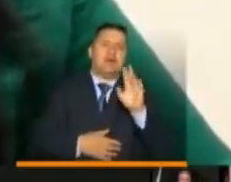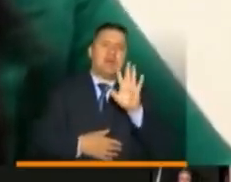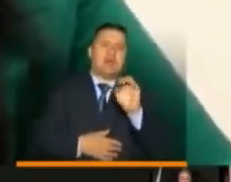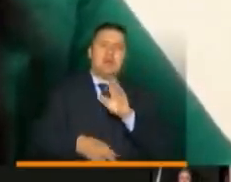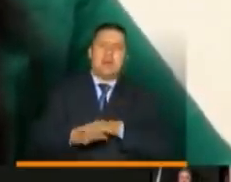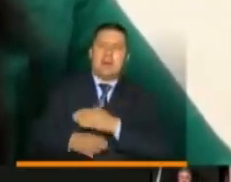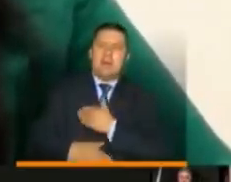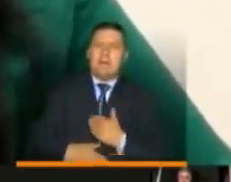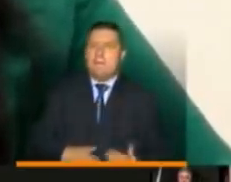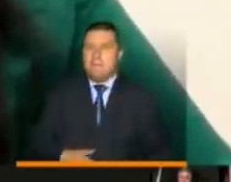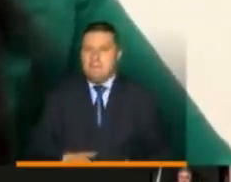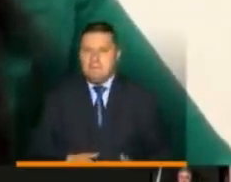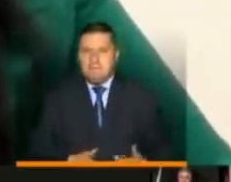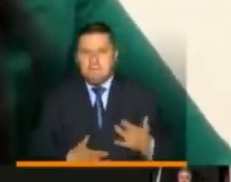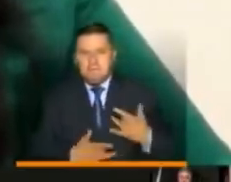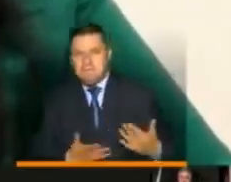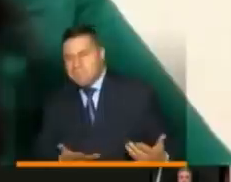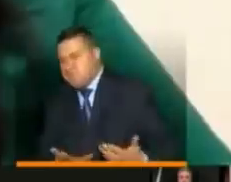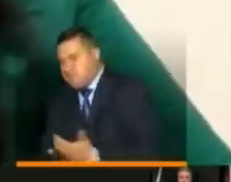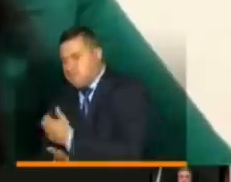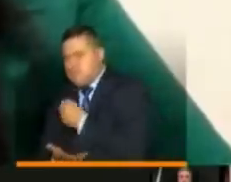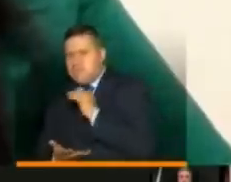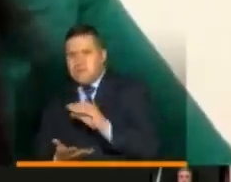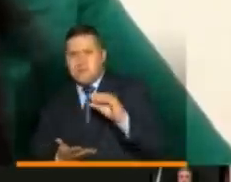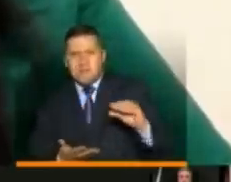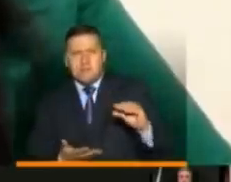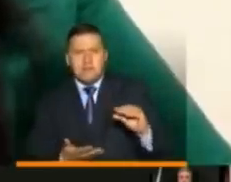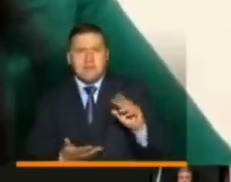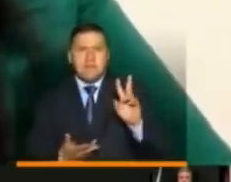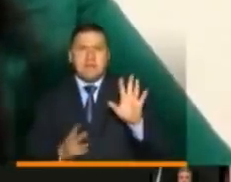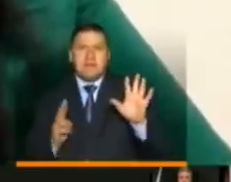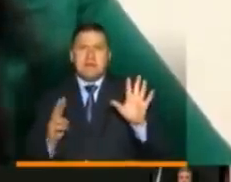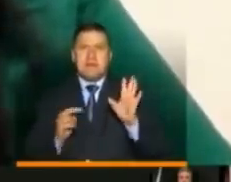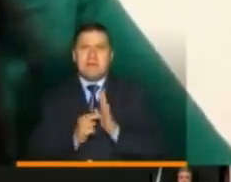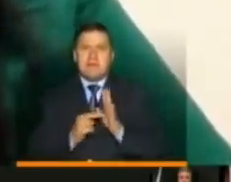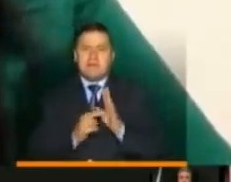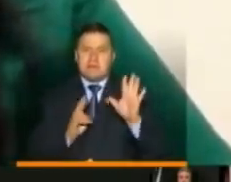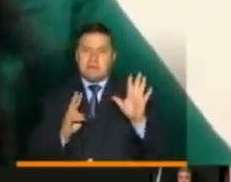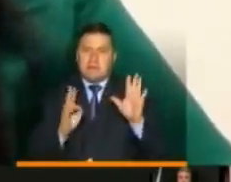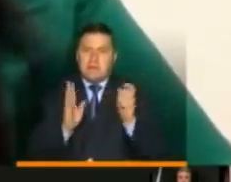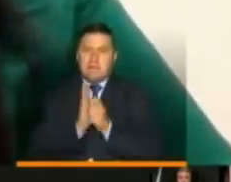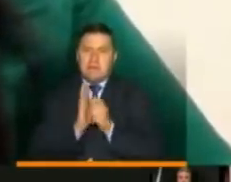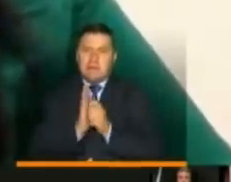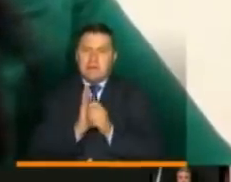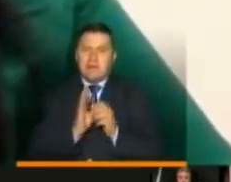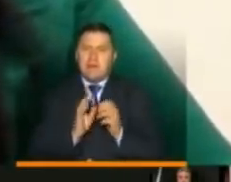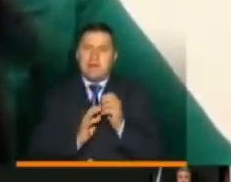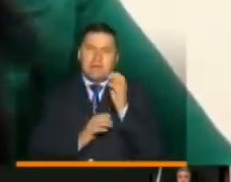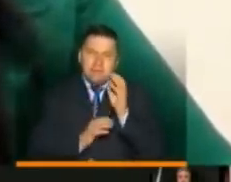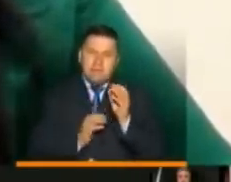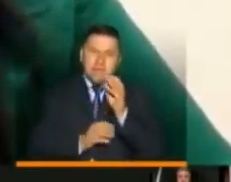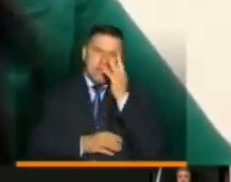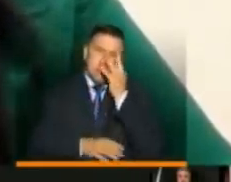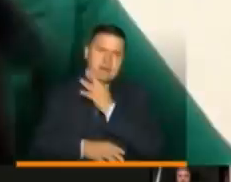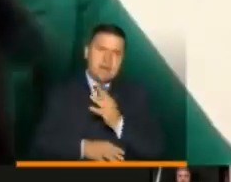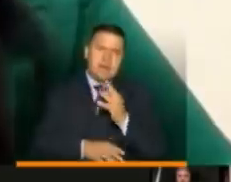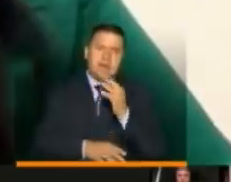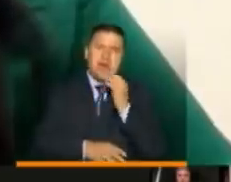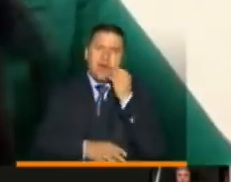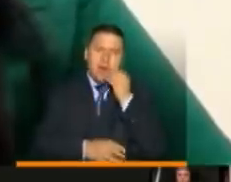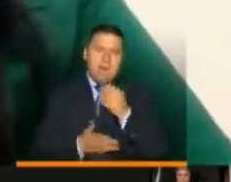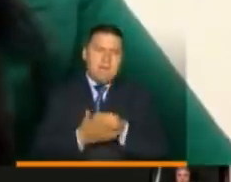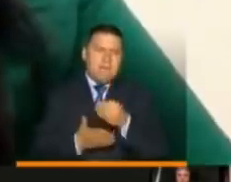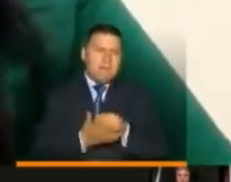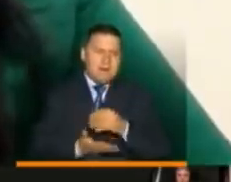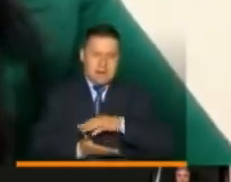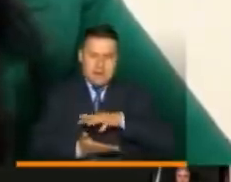presidente. Ingreso solidario, estamos en el séptimo pago. Estamos llegando a 3 millones de hogares colombianos.